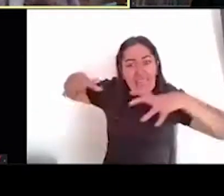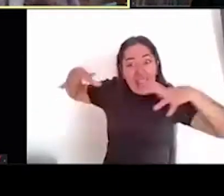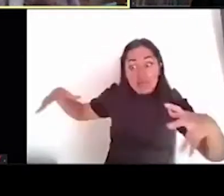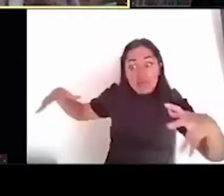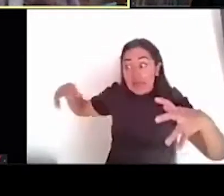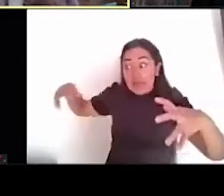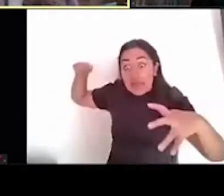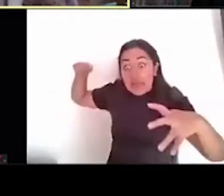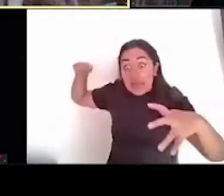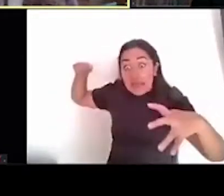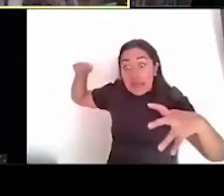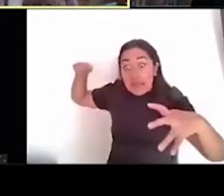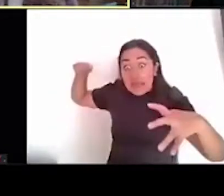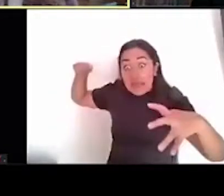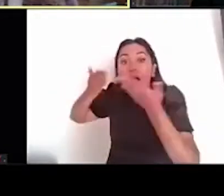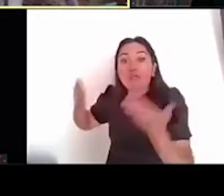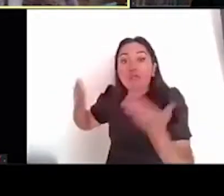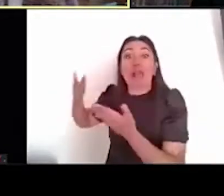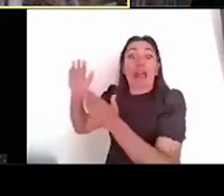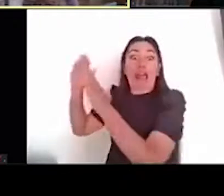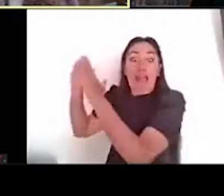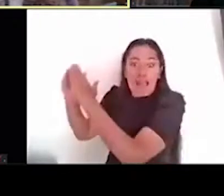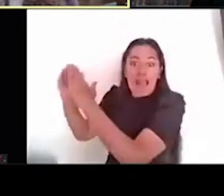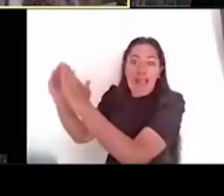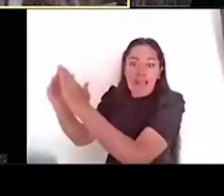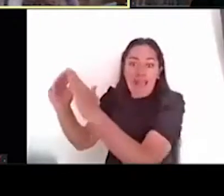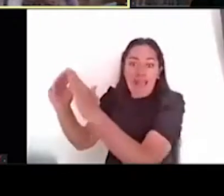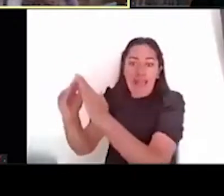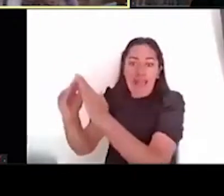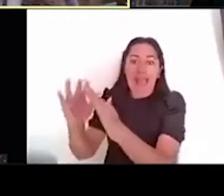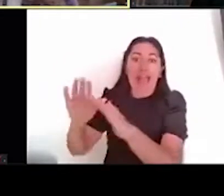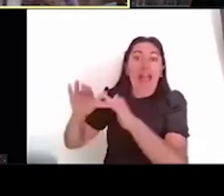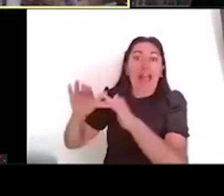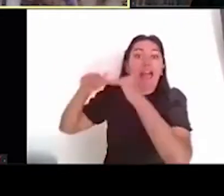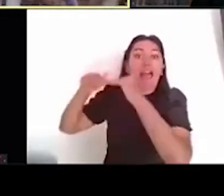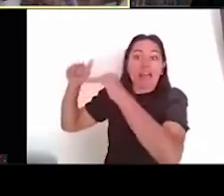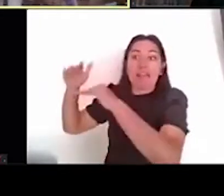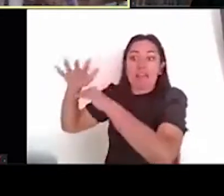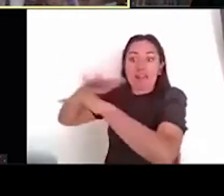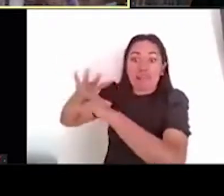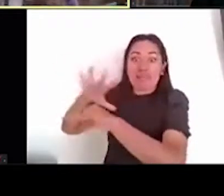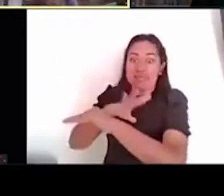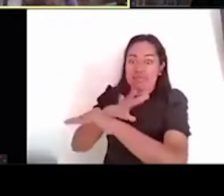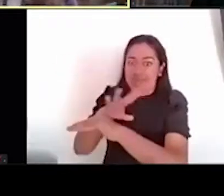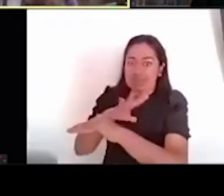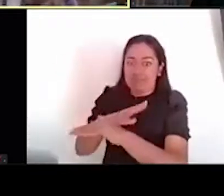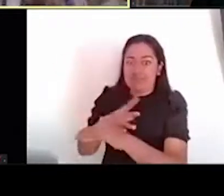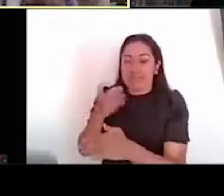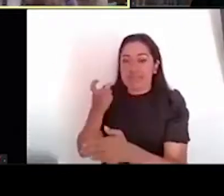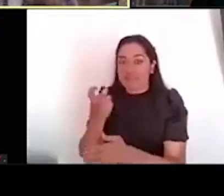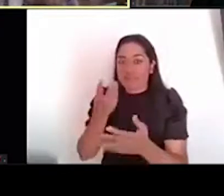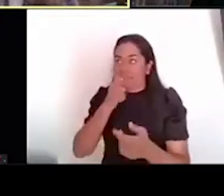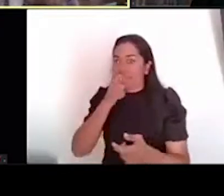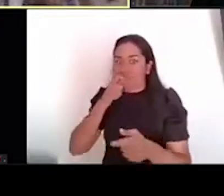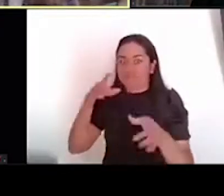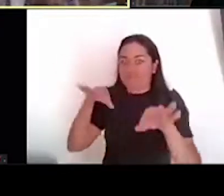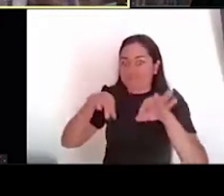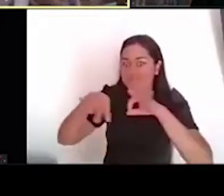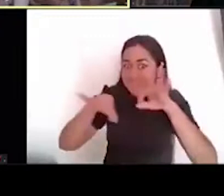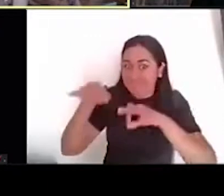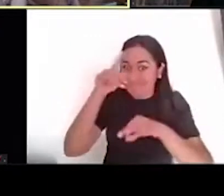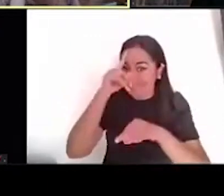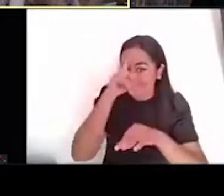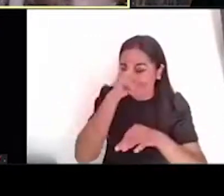ahora cuando descubrieron el Ways of Pantley, ¿no? Fue un proceso de, de trabajo para un, para un nuevo centro, un nuevo